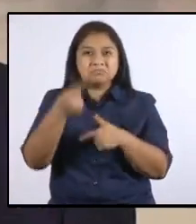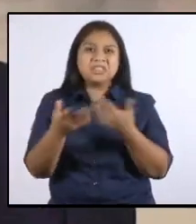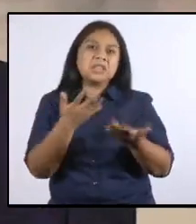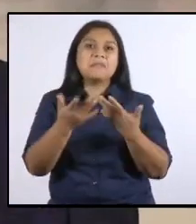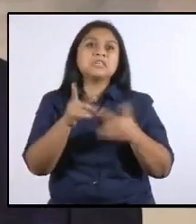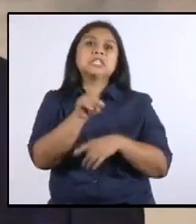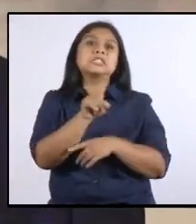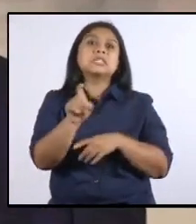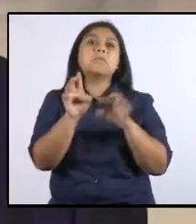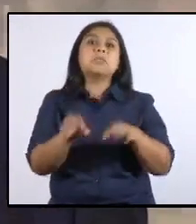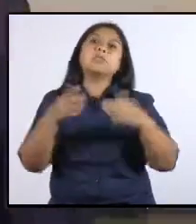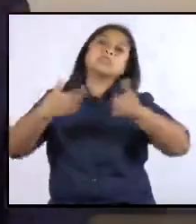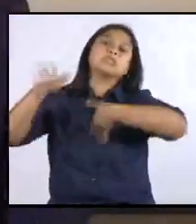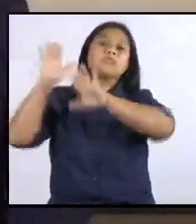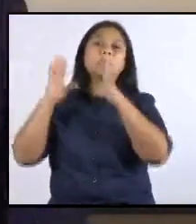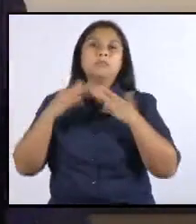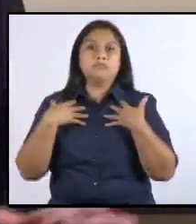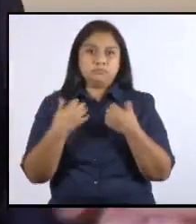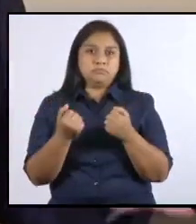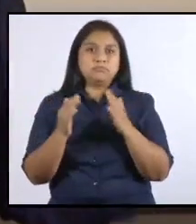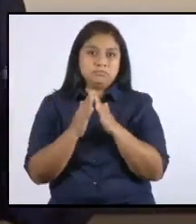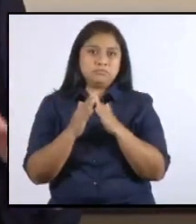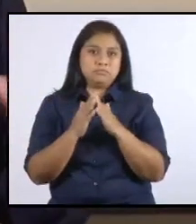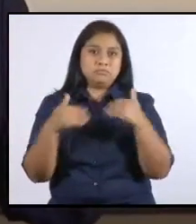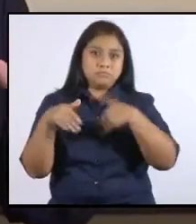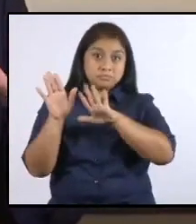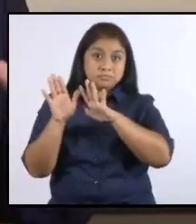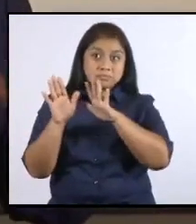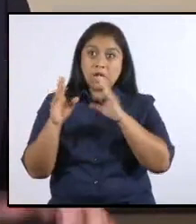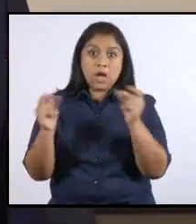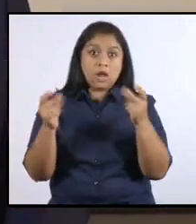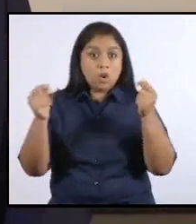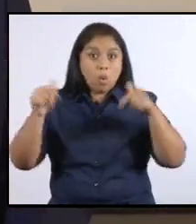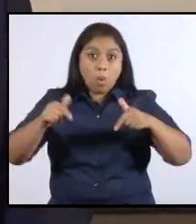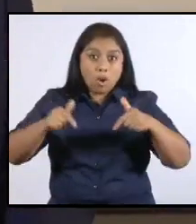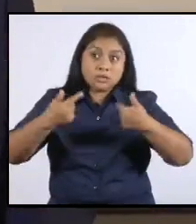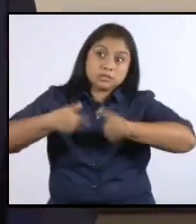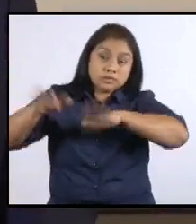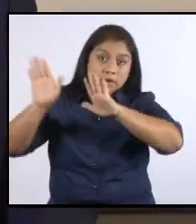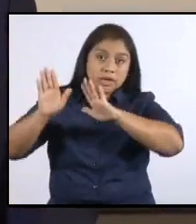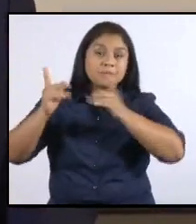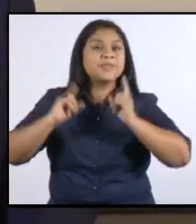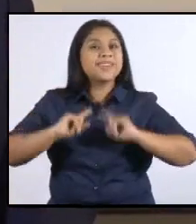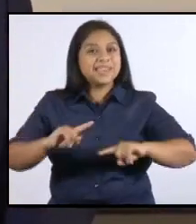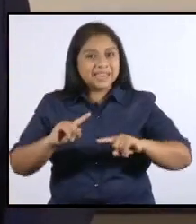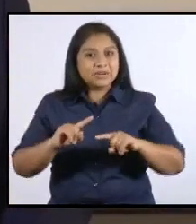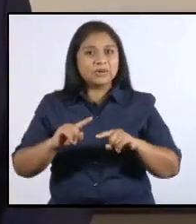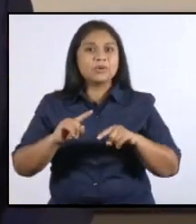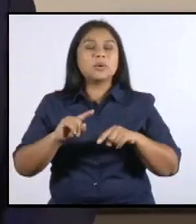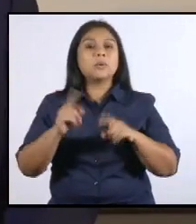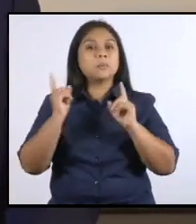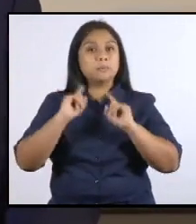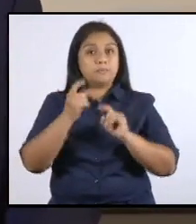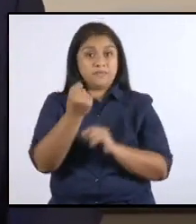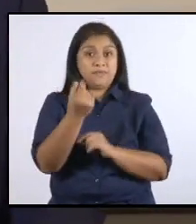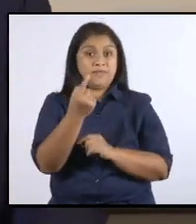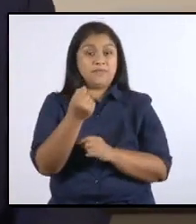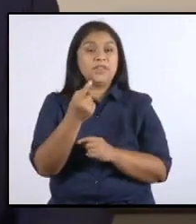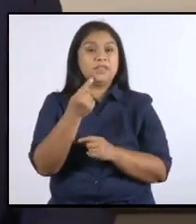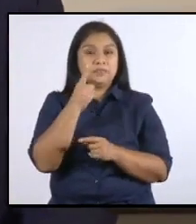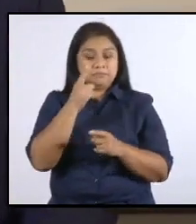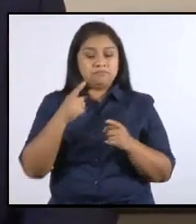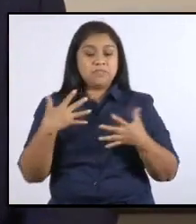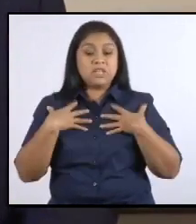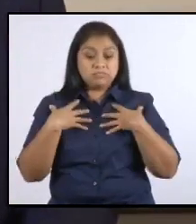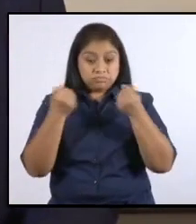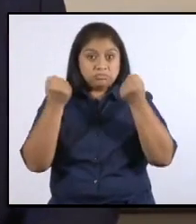personas regresar a su casa. De forma inmediata, hoy, pero sin duda su recuperación estaría